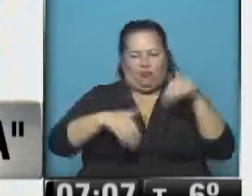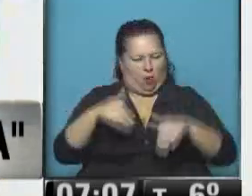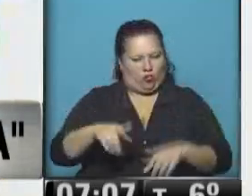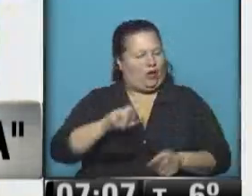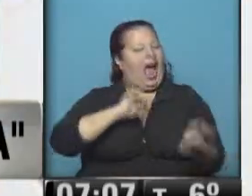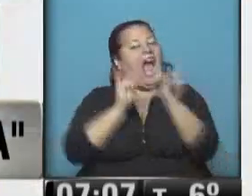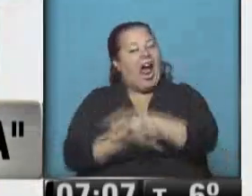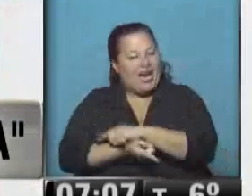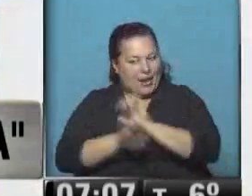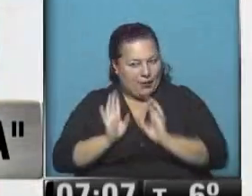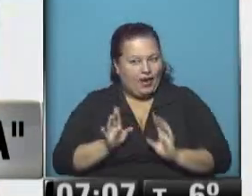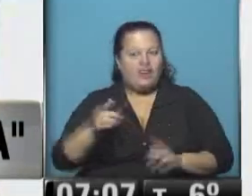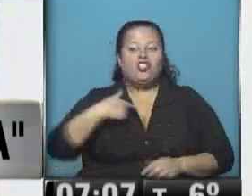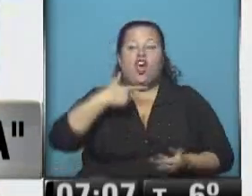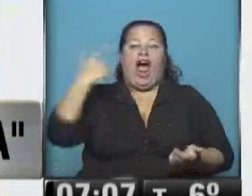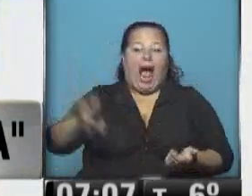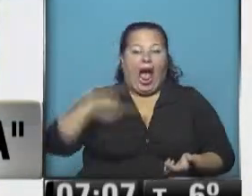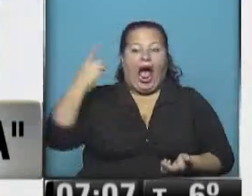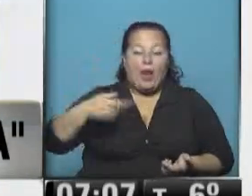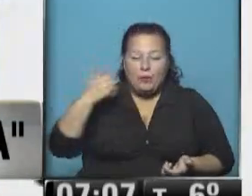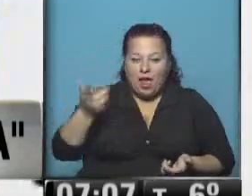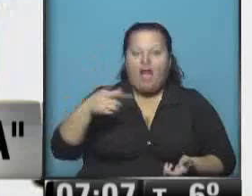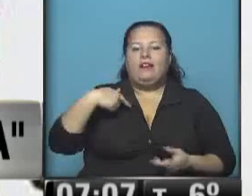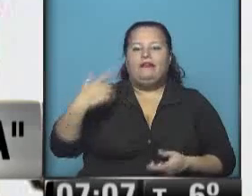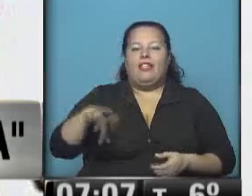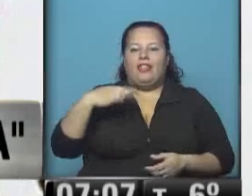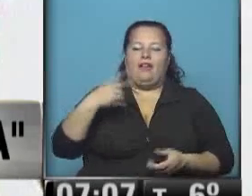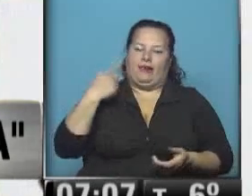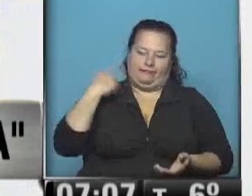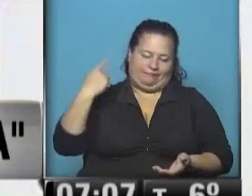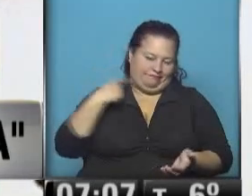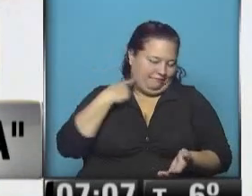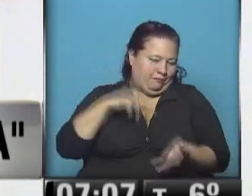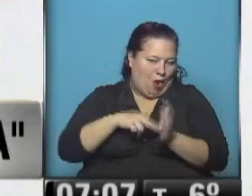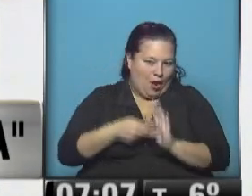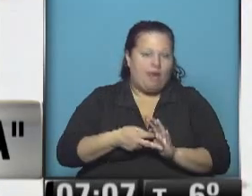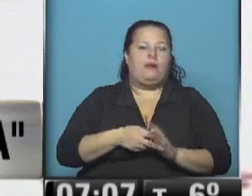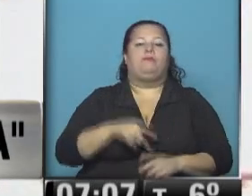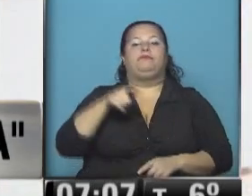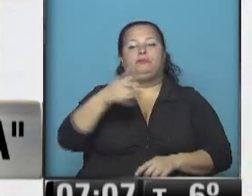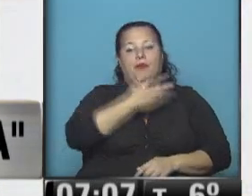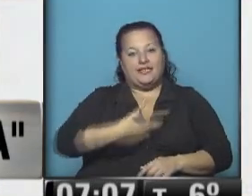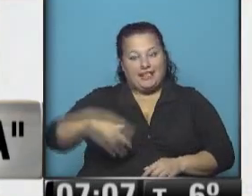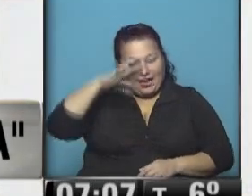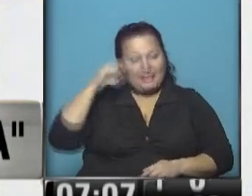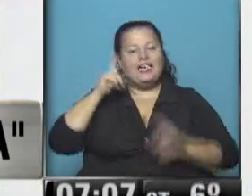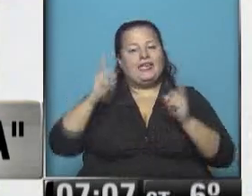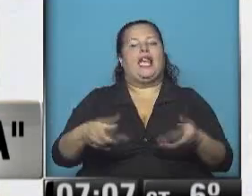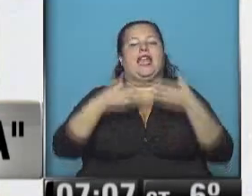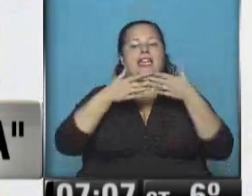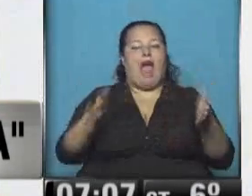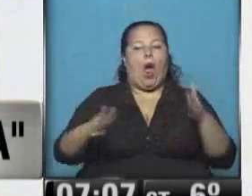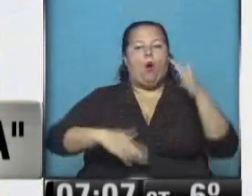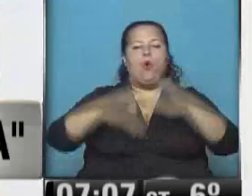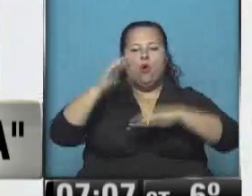Al contrario, por decir cosas muchas veces teníamos costos. La presidenta de la Nación, de esta manera, dejó también inaugurada